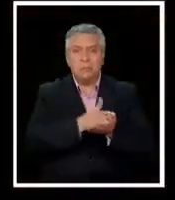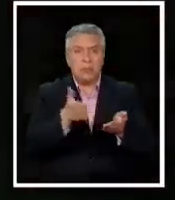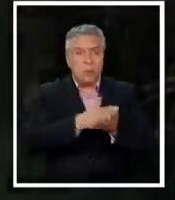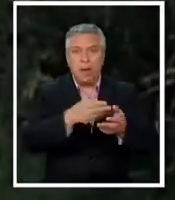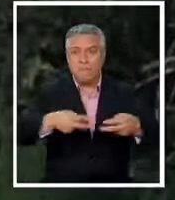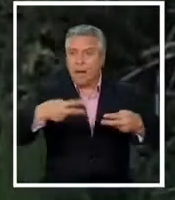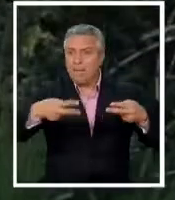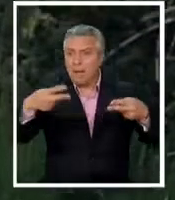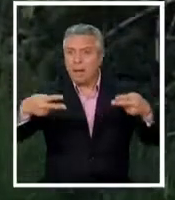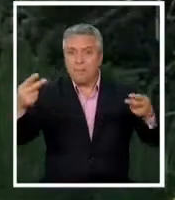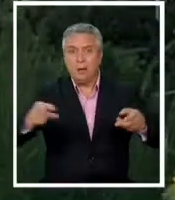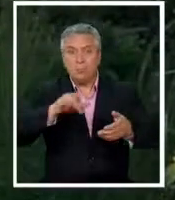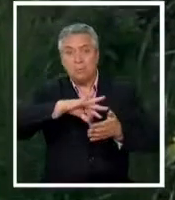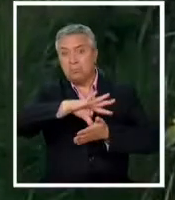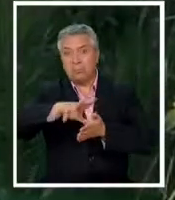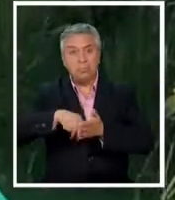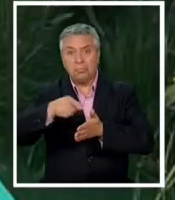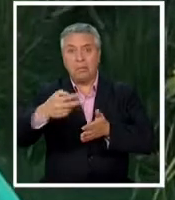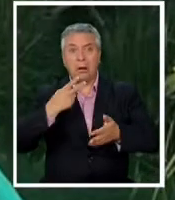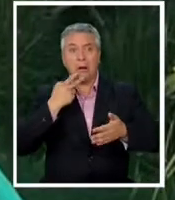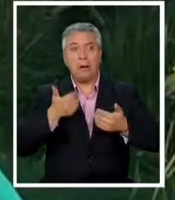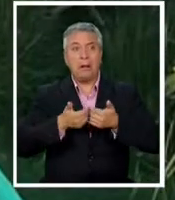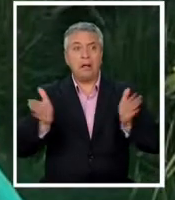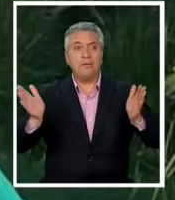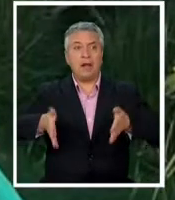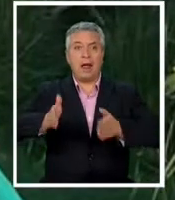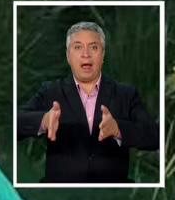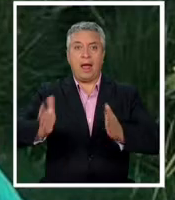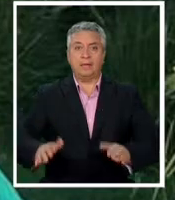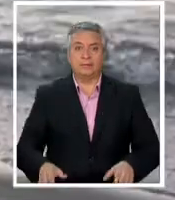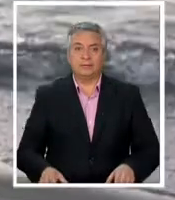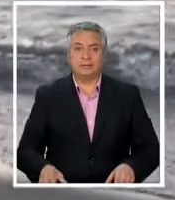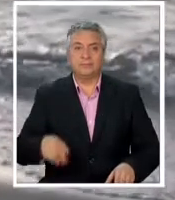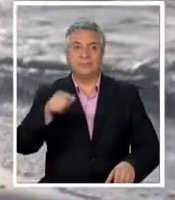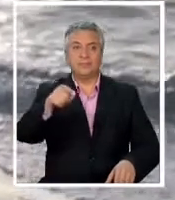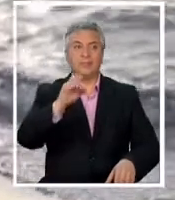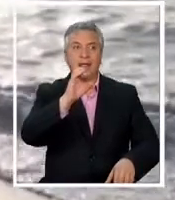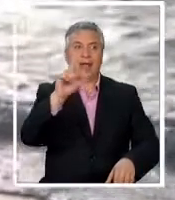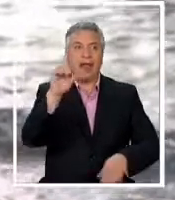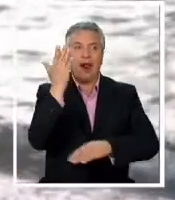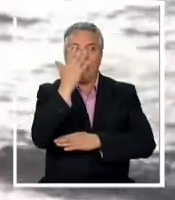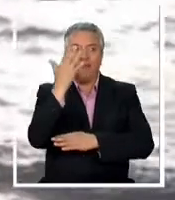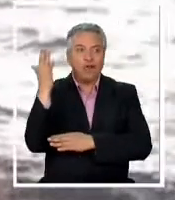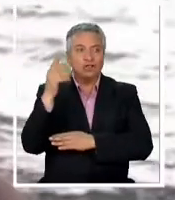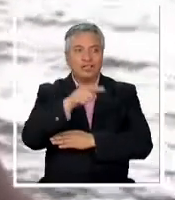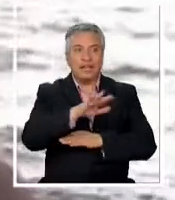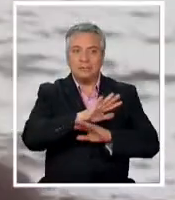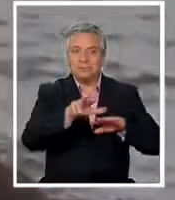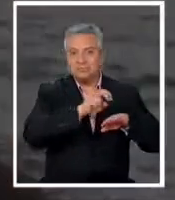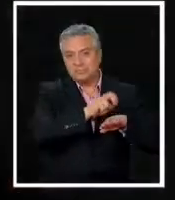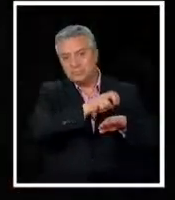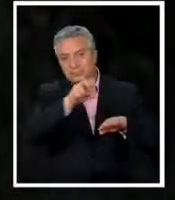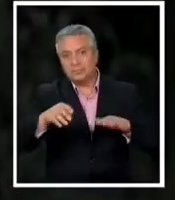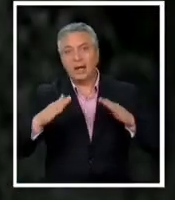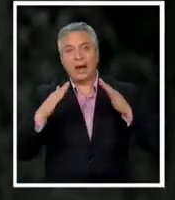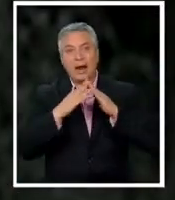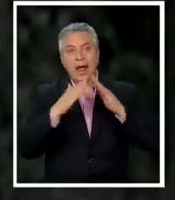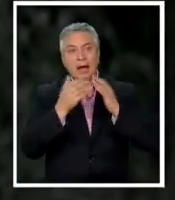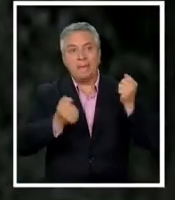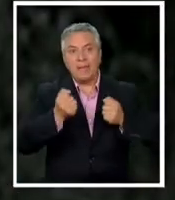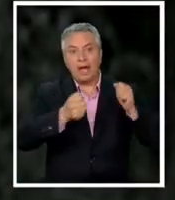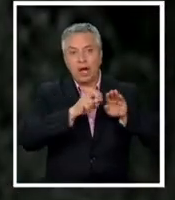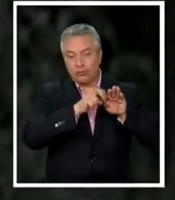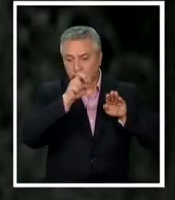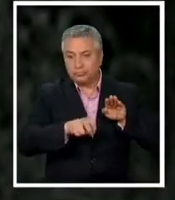calles. Llegaba de trabajar en una farmacia de la comuna del Bosque. Bajó de la micro para luego caminar a su casa, pero a solo